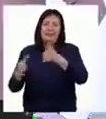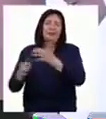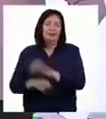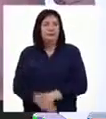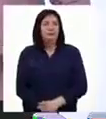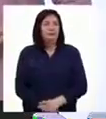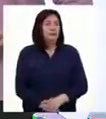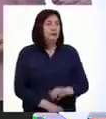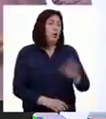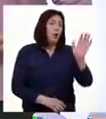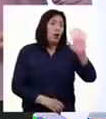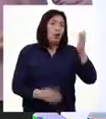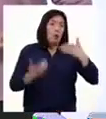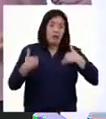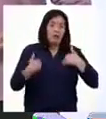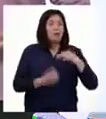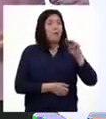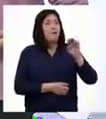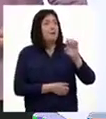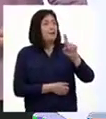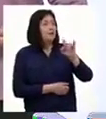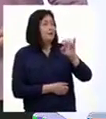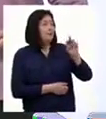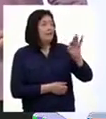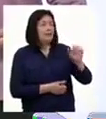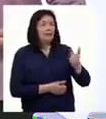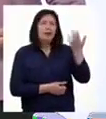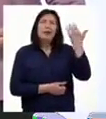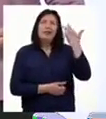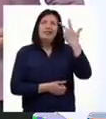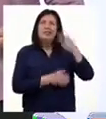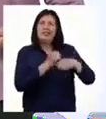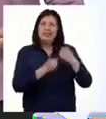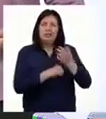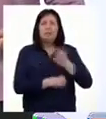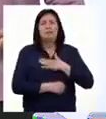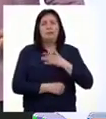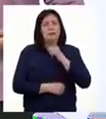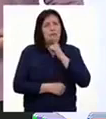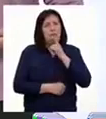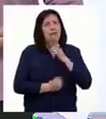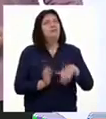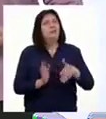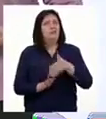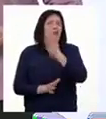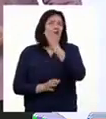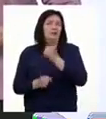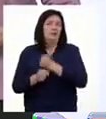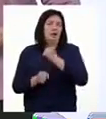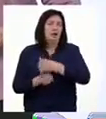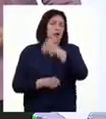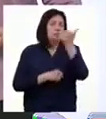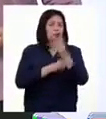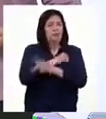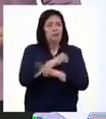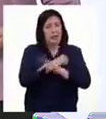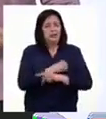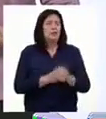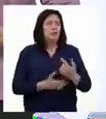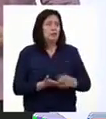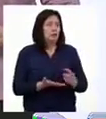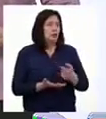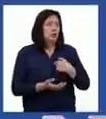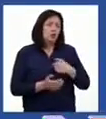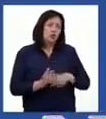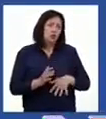Hola, soy Maximiliano. Desde hace tres años, mi papá se tuvo que ir a trabajar al extranjero. Todos nos